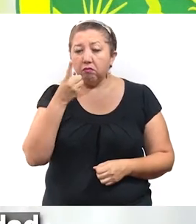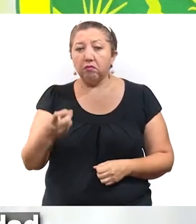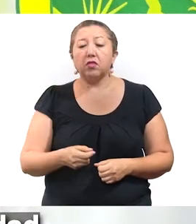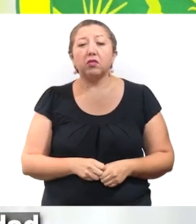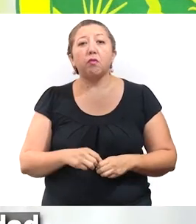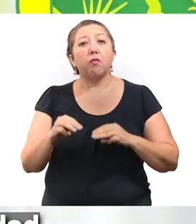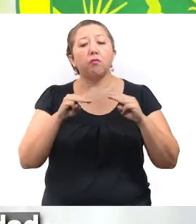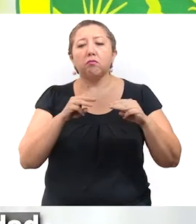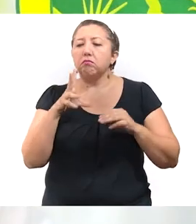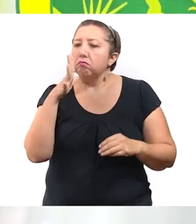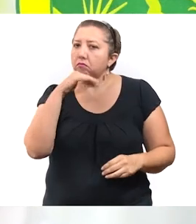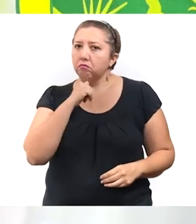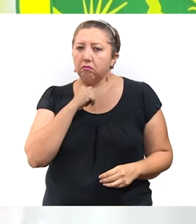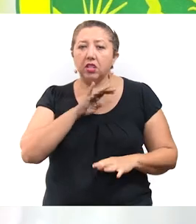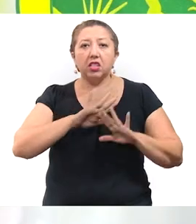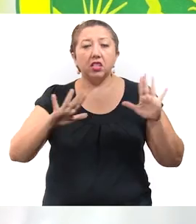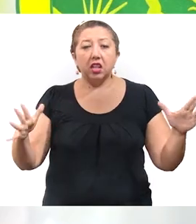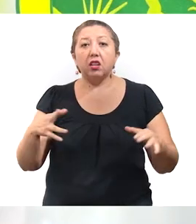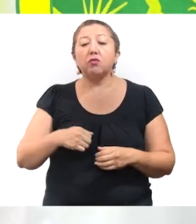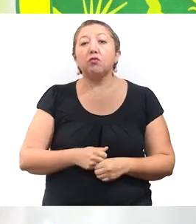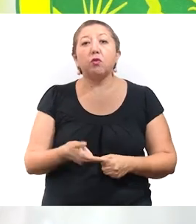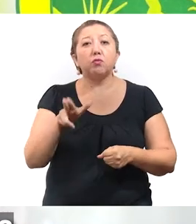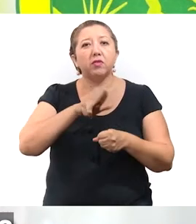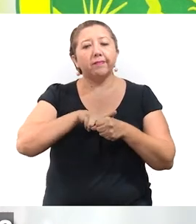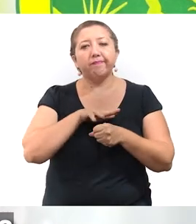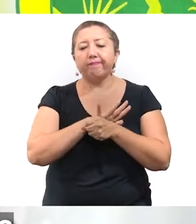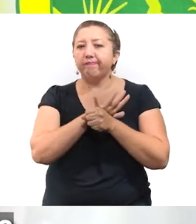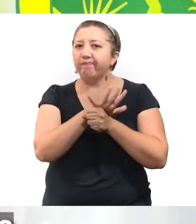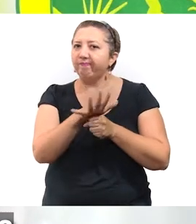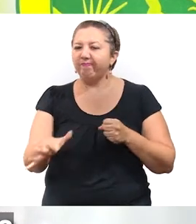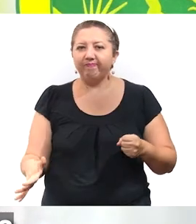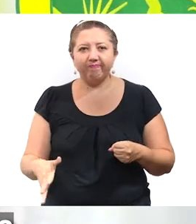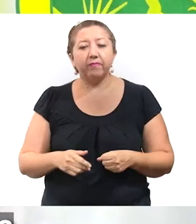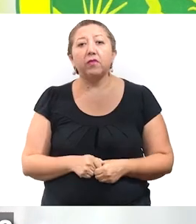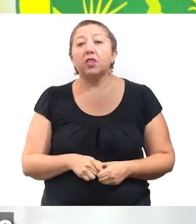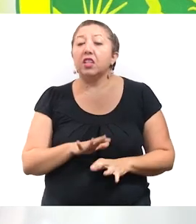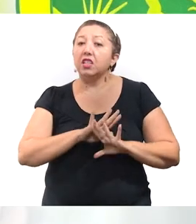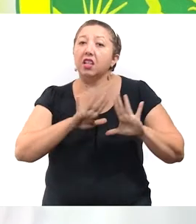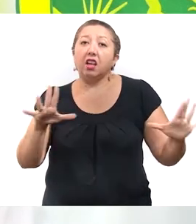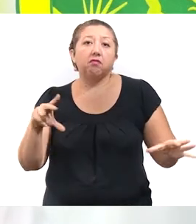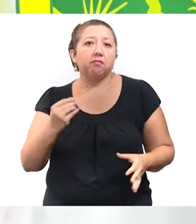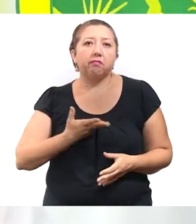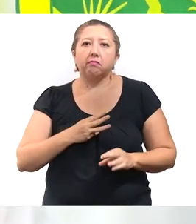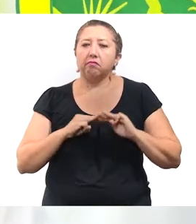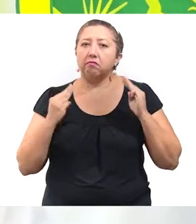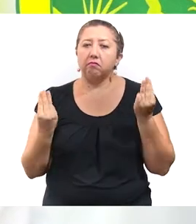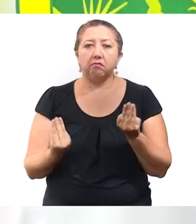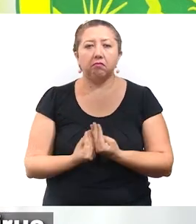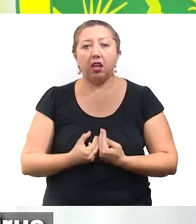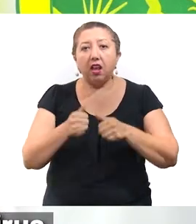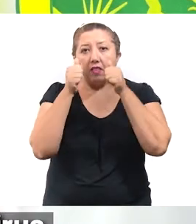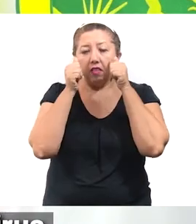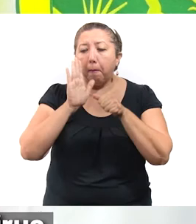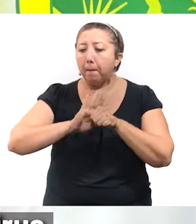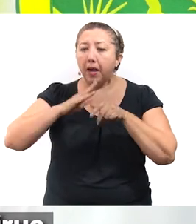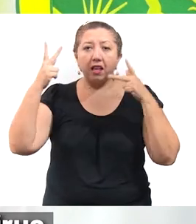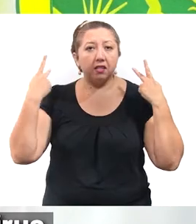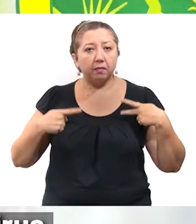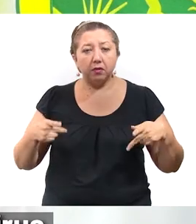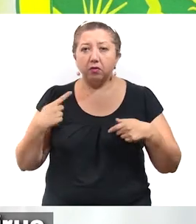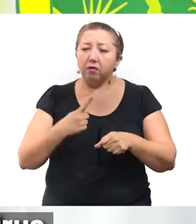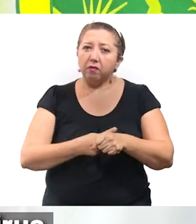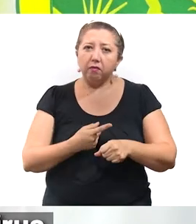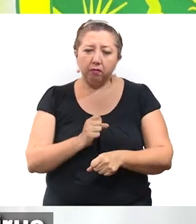fuertes restricciones de movilidad debido a que ya sus hospitales se encuentran prácticamente llenos y ya no tienen manera de recibir y atender a más